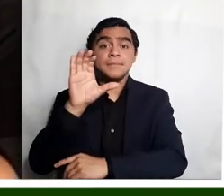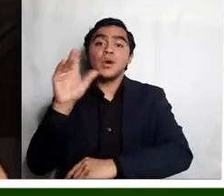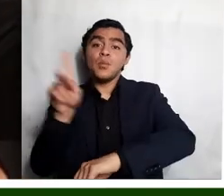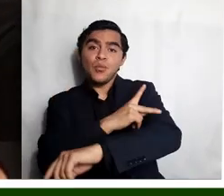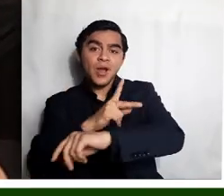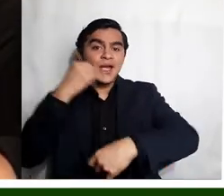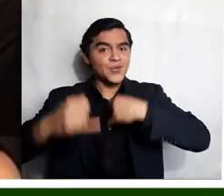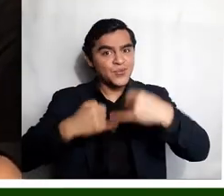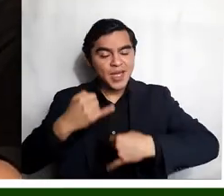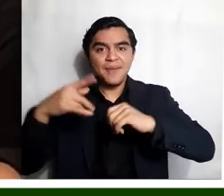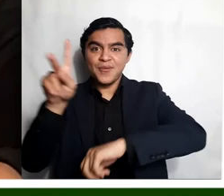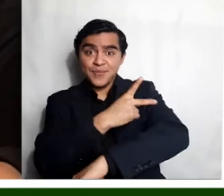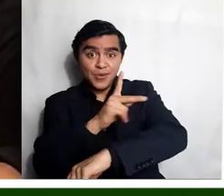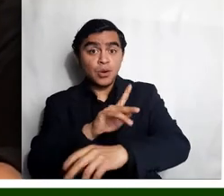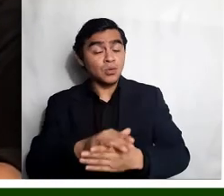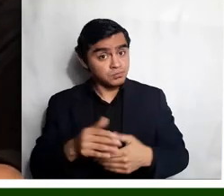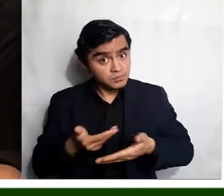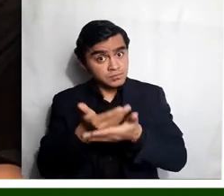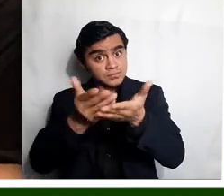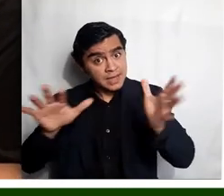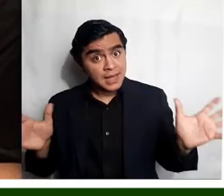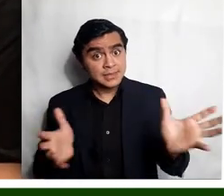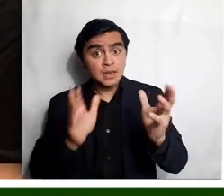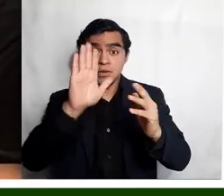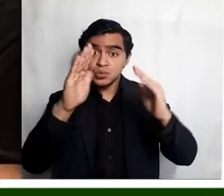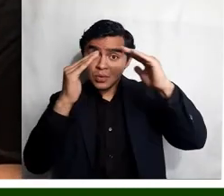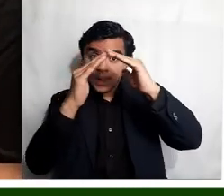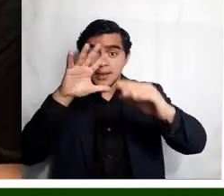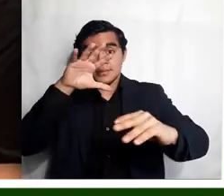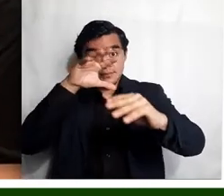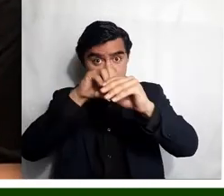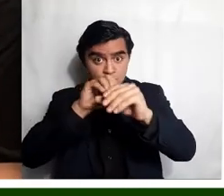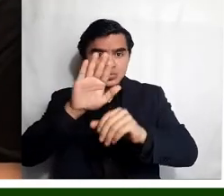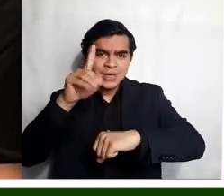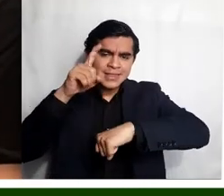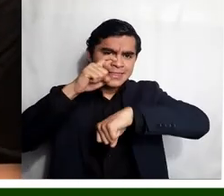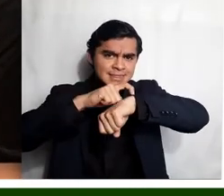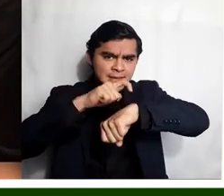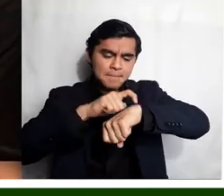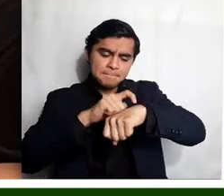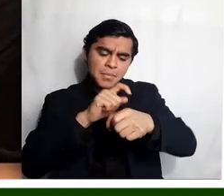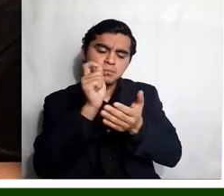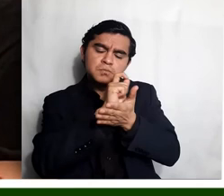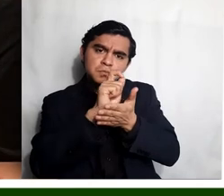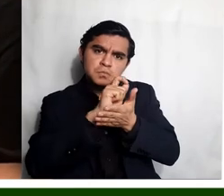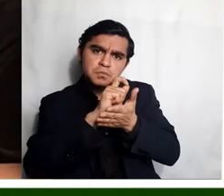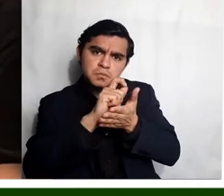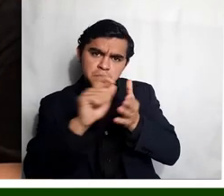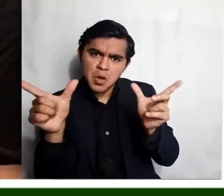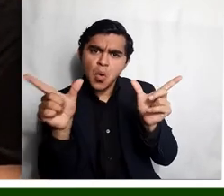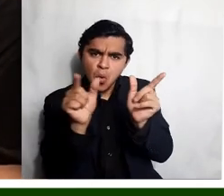poesía, juguemos a los poemas. Los invito a que en su casa se den ese espacio a ustedes para escribir